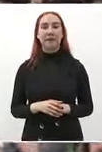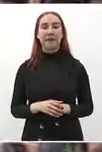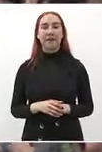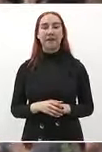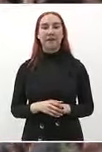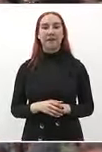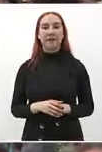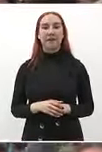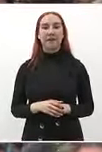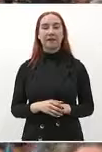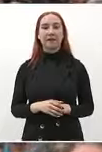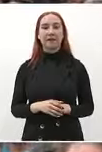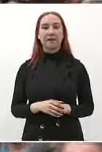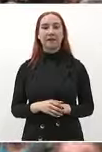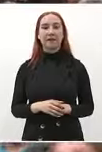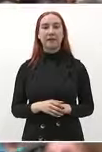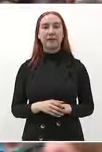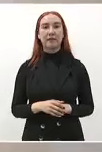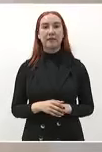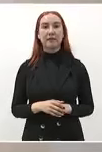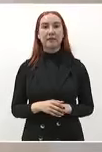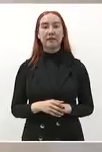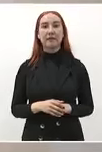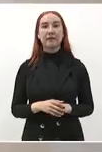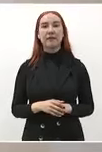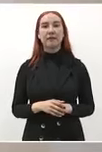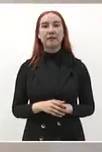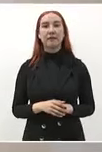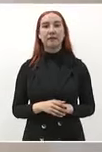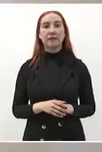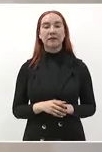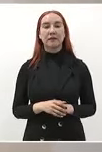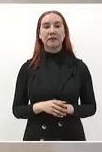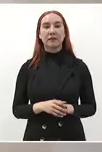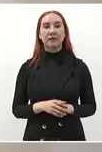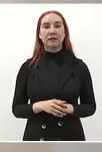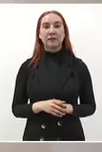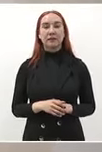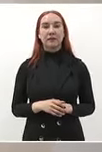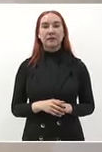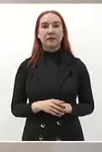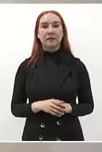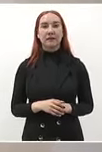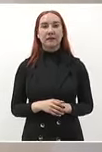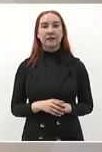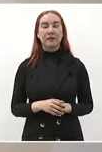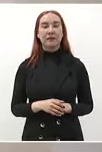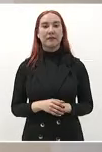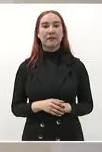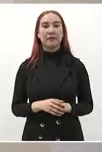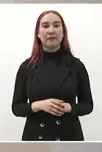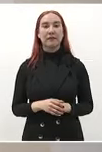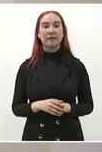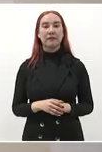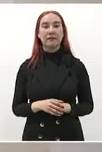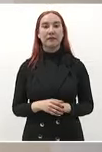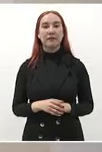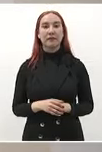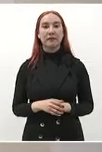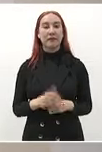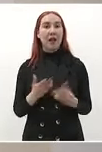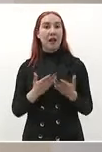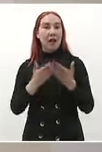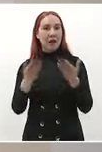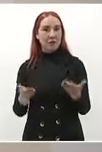nada que la política es asunto de los políticos